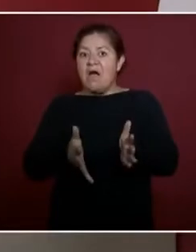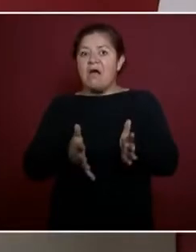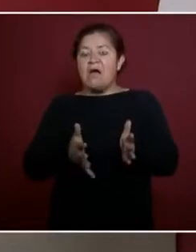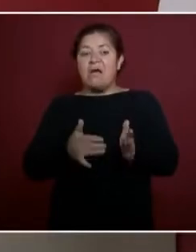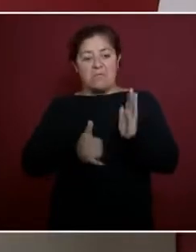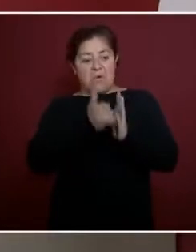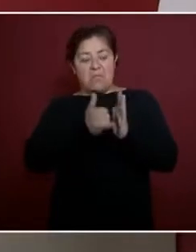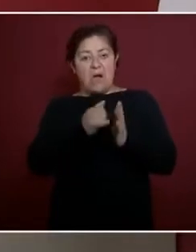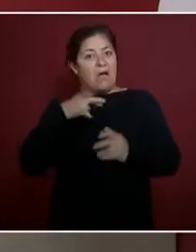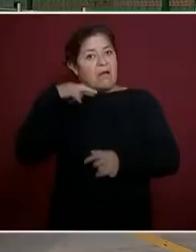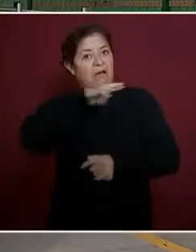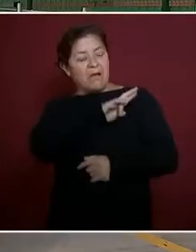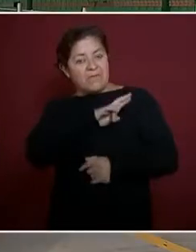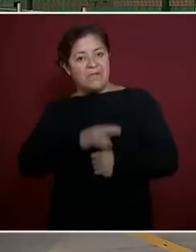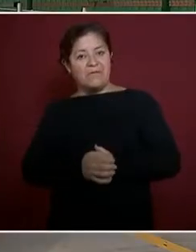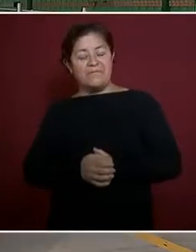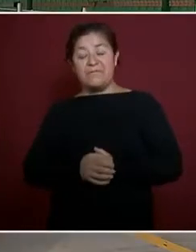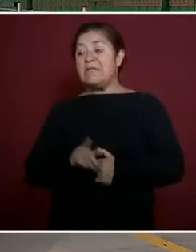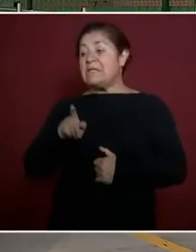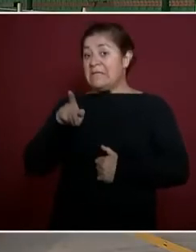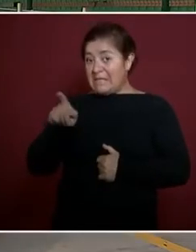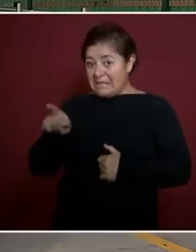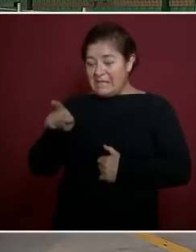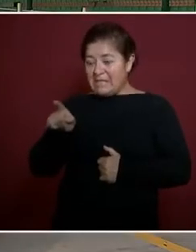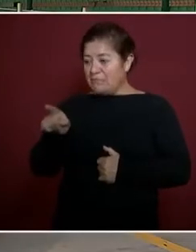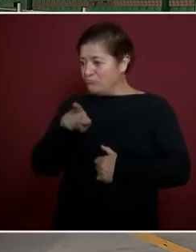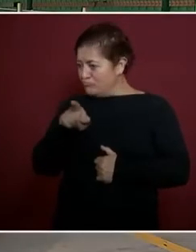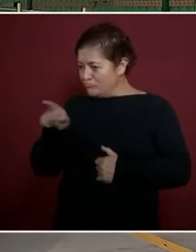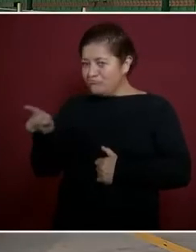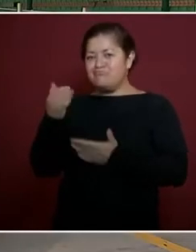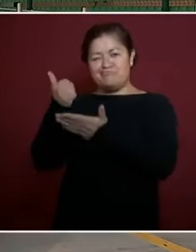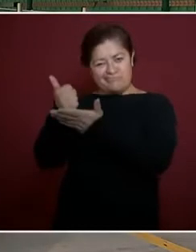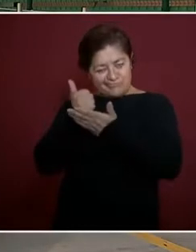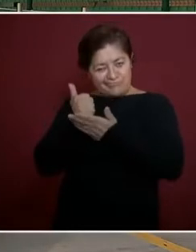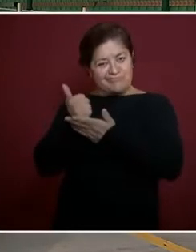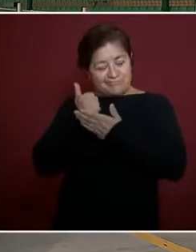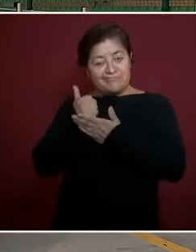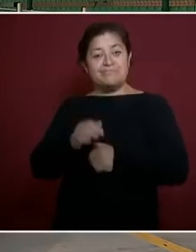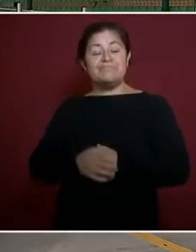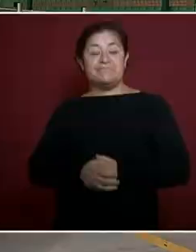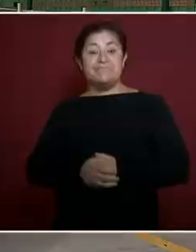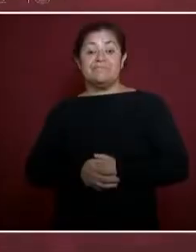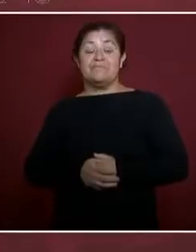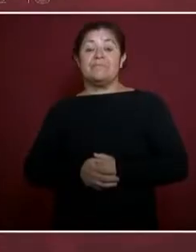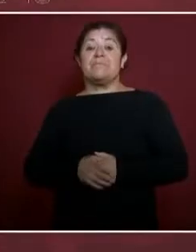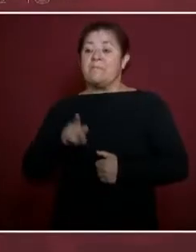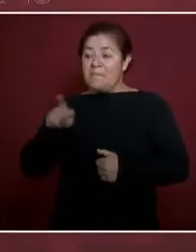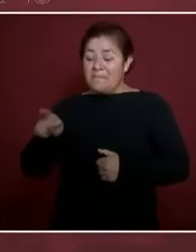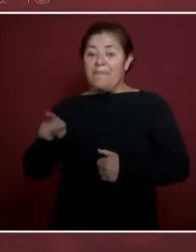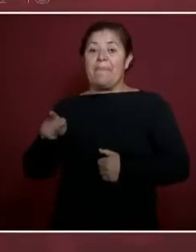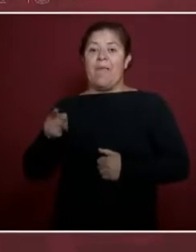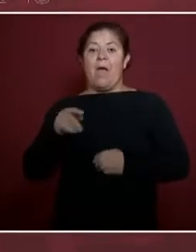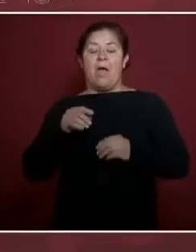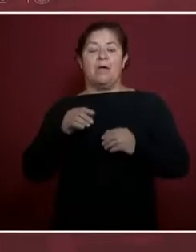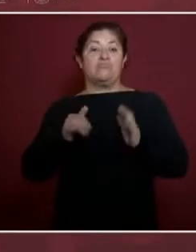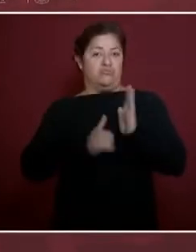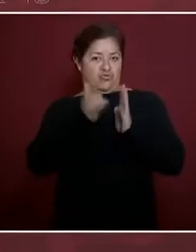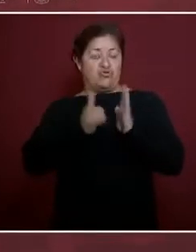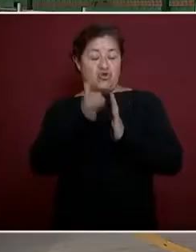Ellos nos están ayudando, ya hicimos con ellos el aeropuerto Felipe Ángeles.